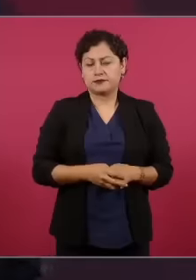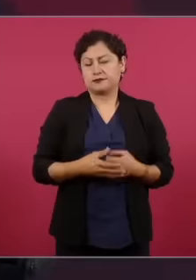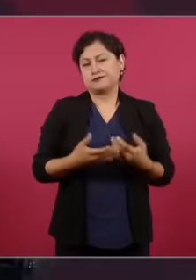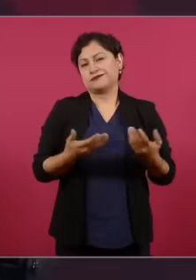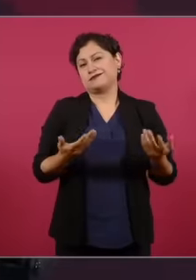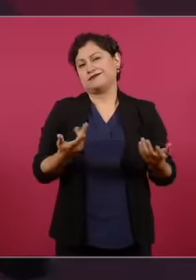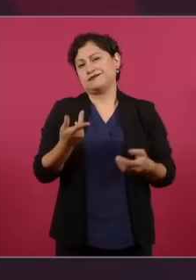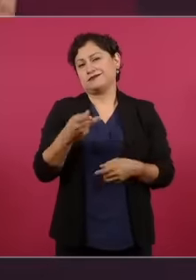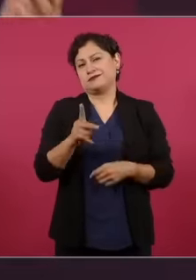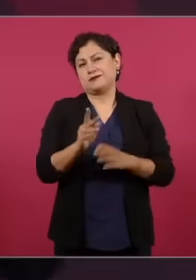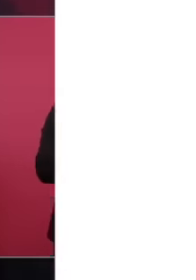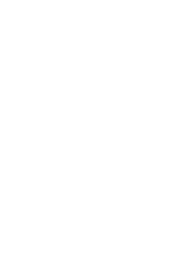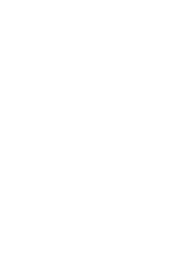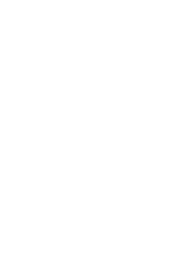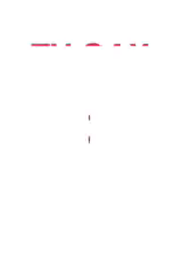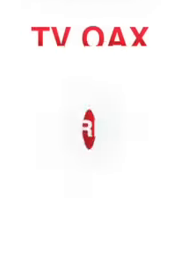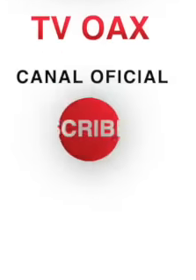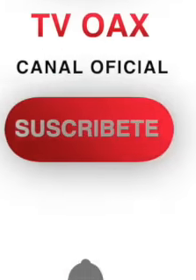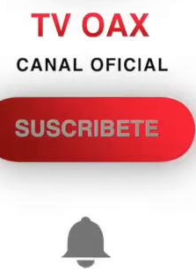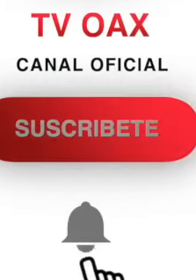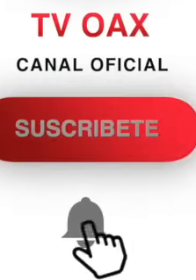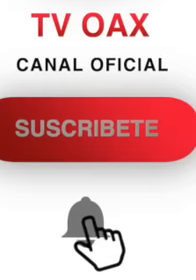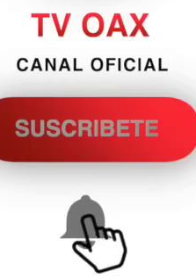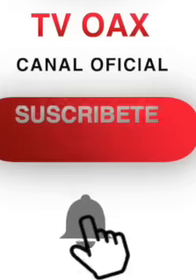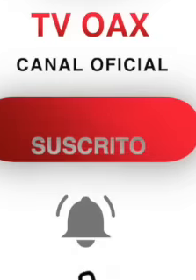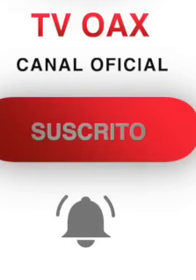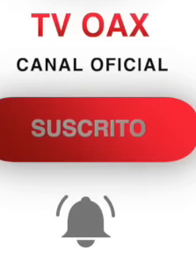No, una oposición que se dedica a mentir